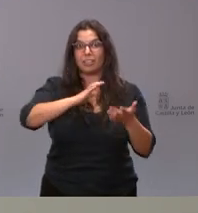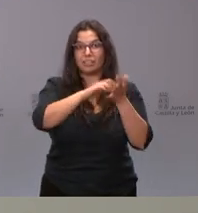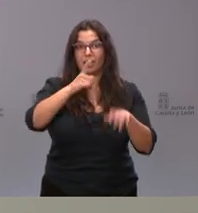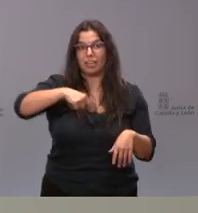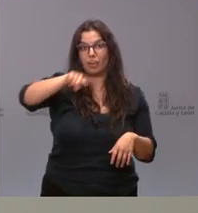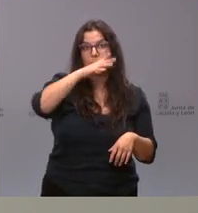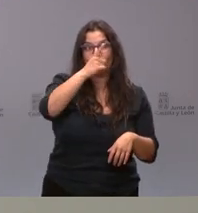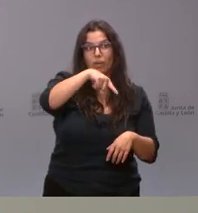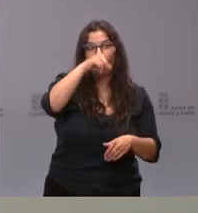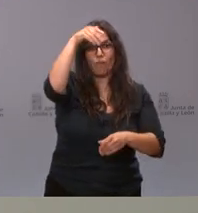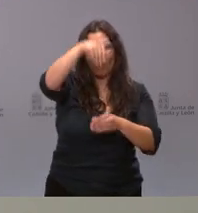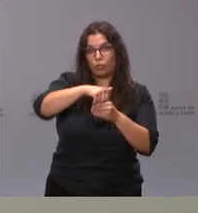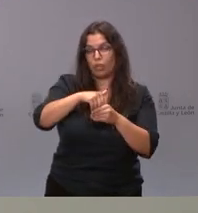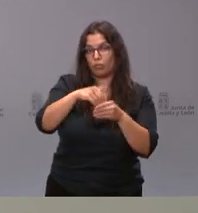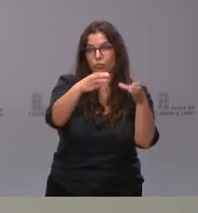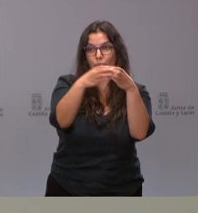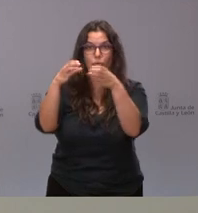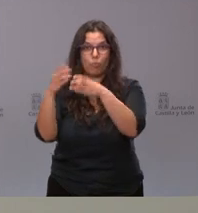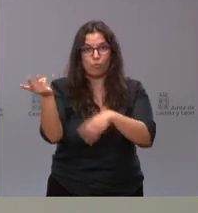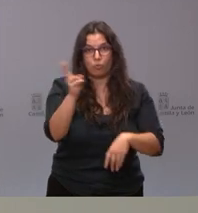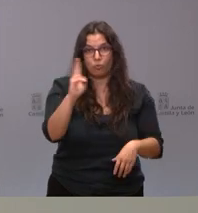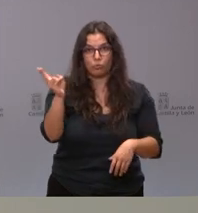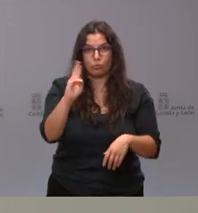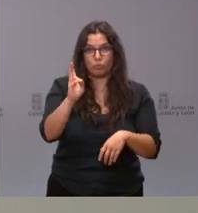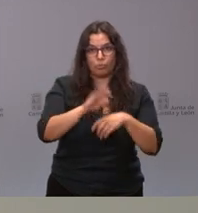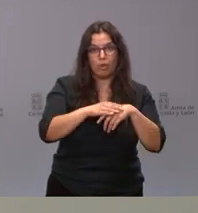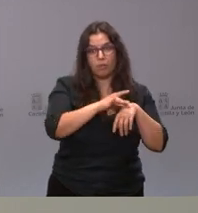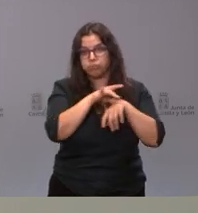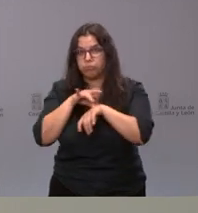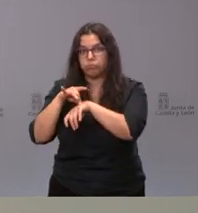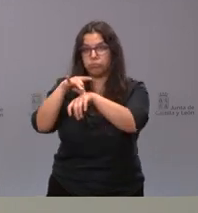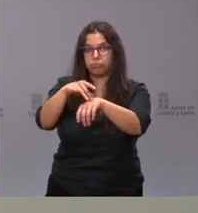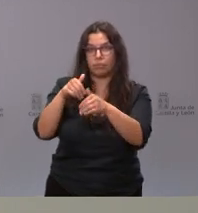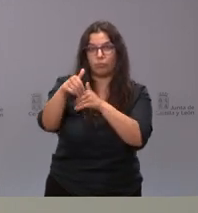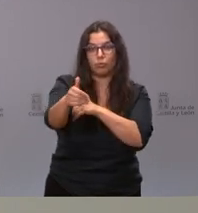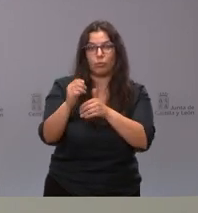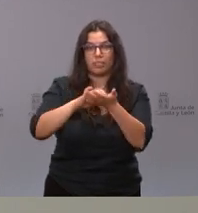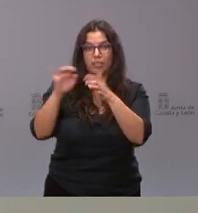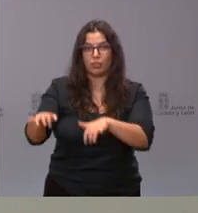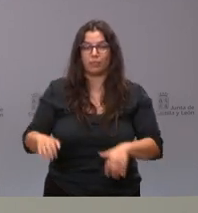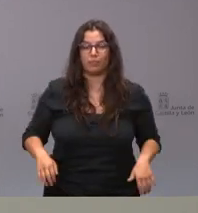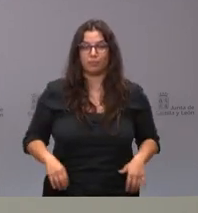depositaron su voto y orientaron el destino del futuro de Castilla y León en esa dirección.